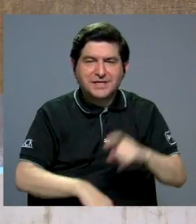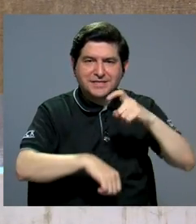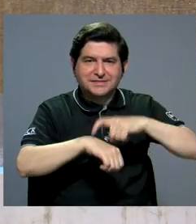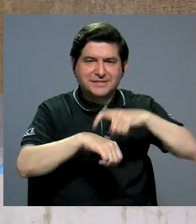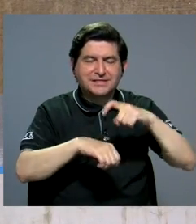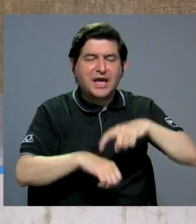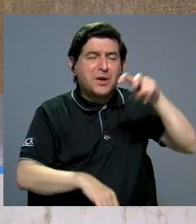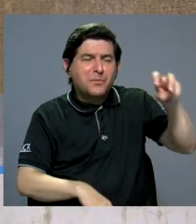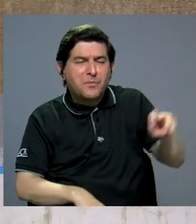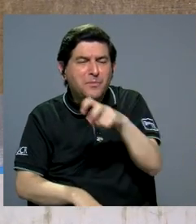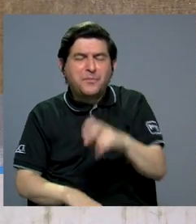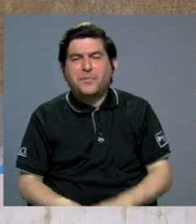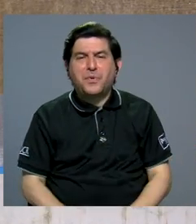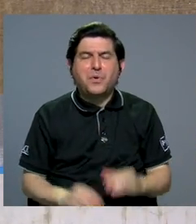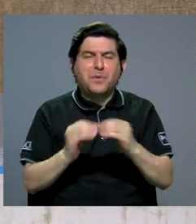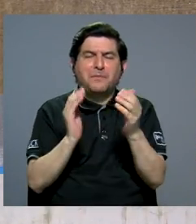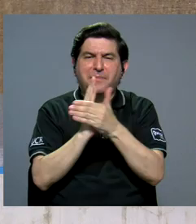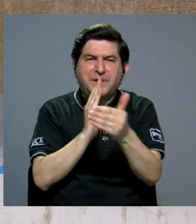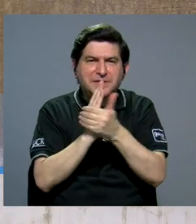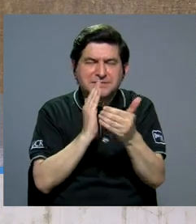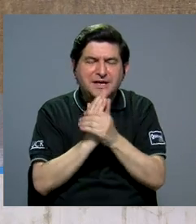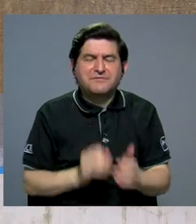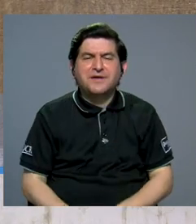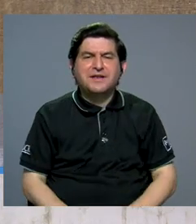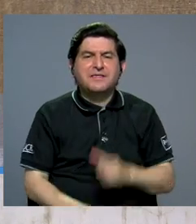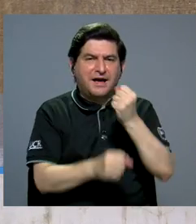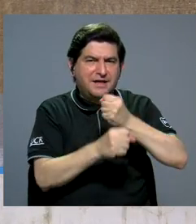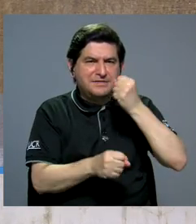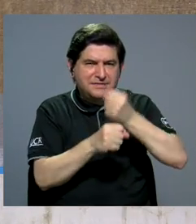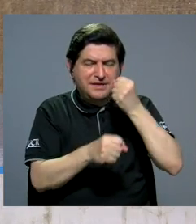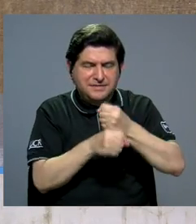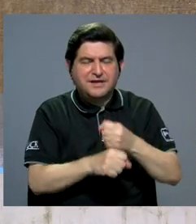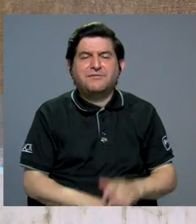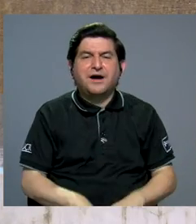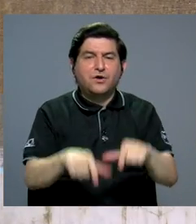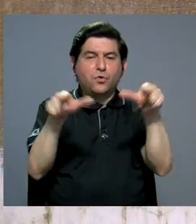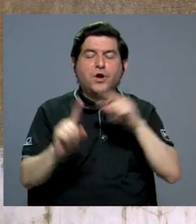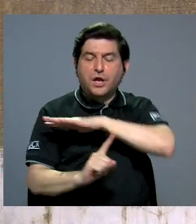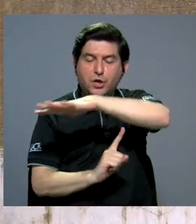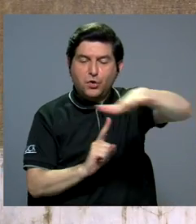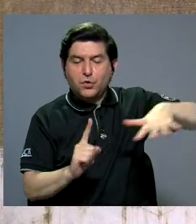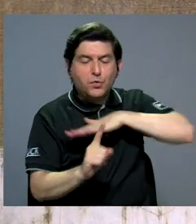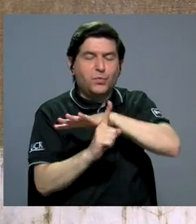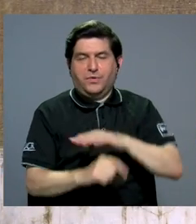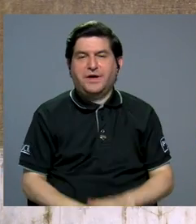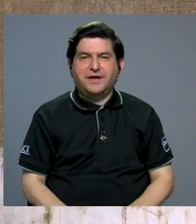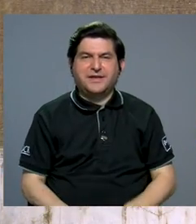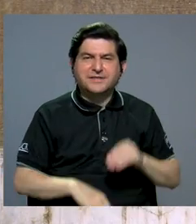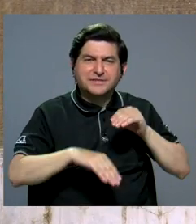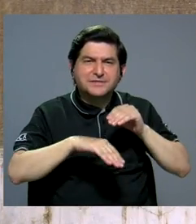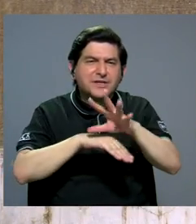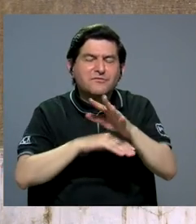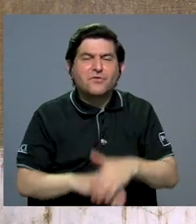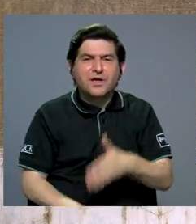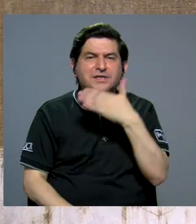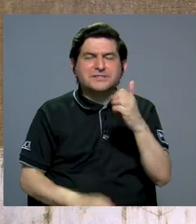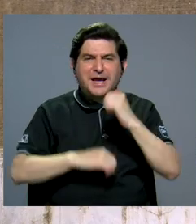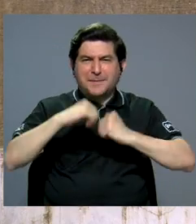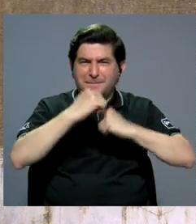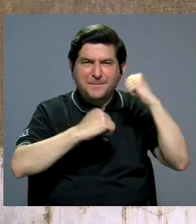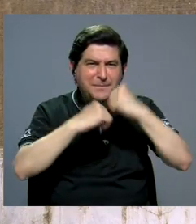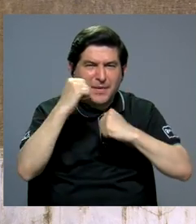tiempo de traslado, mayor capacidad de generación de empleo en los lugares aledaños. ¿Cuál es la incidencia de la mejor